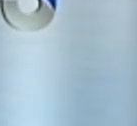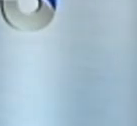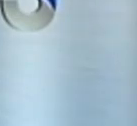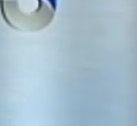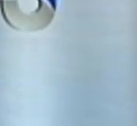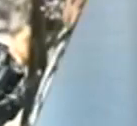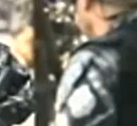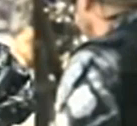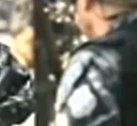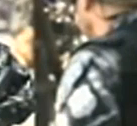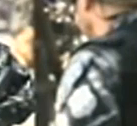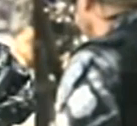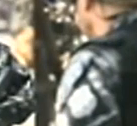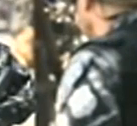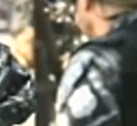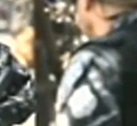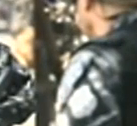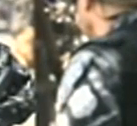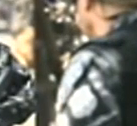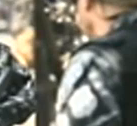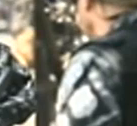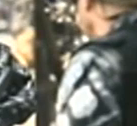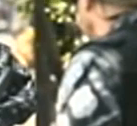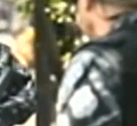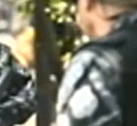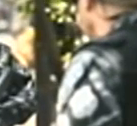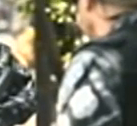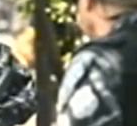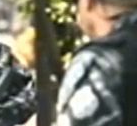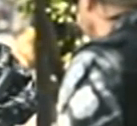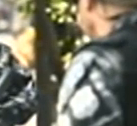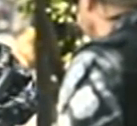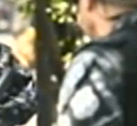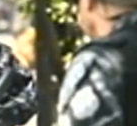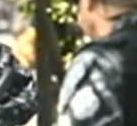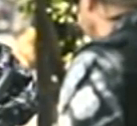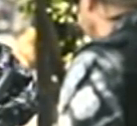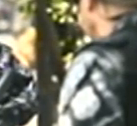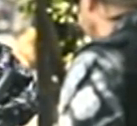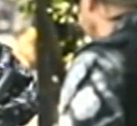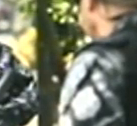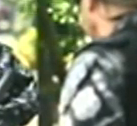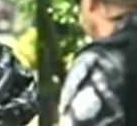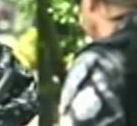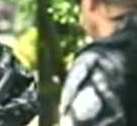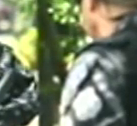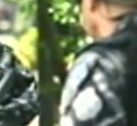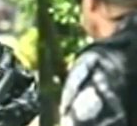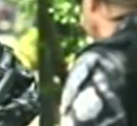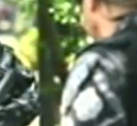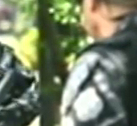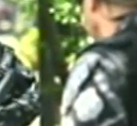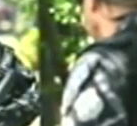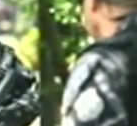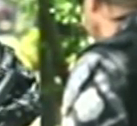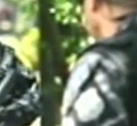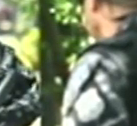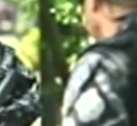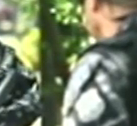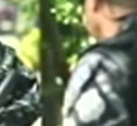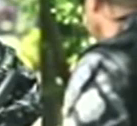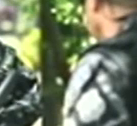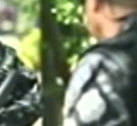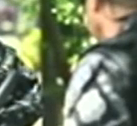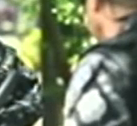Autoridades de seguridad pública presentan a Edwin Mauricio Lazo, de 50 años, detenido por asesinar a una niña de 7 años en el